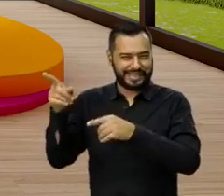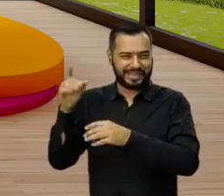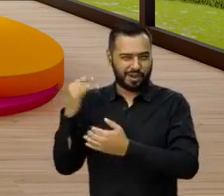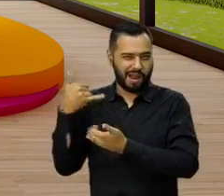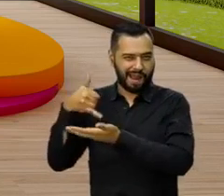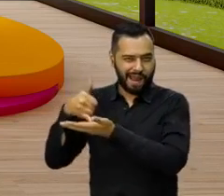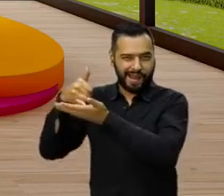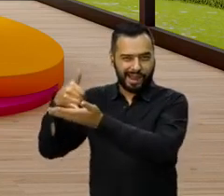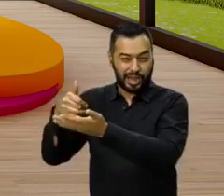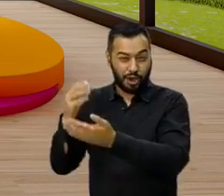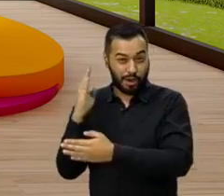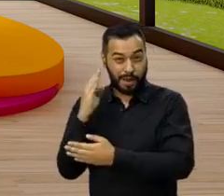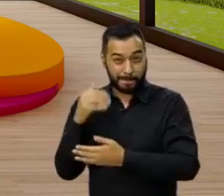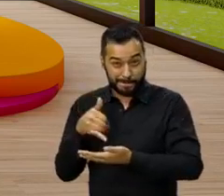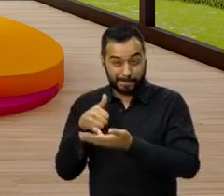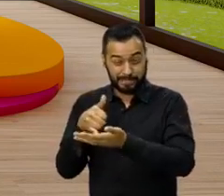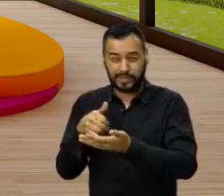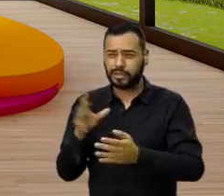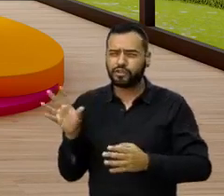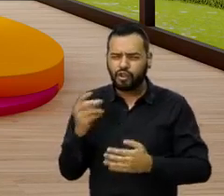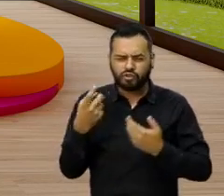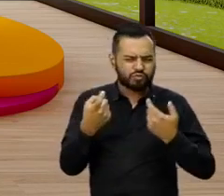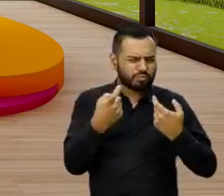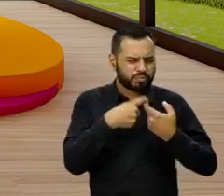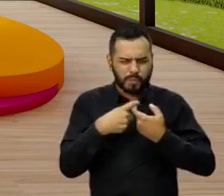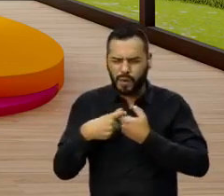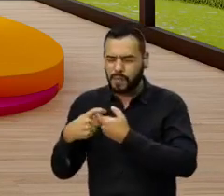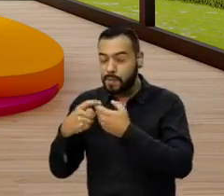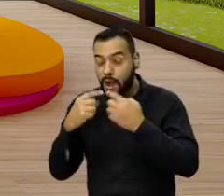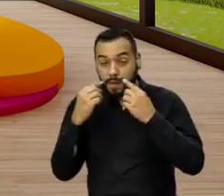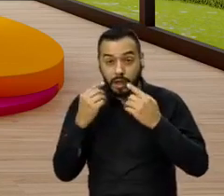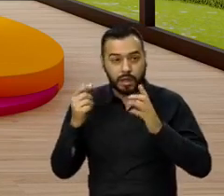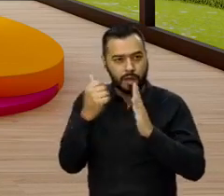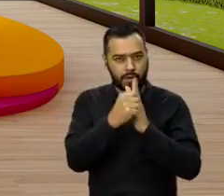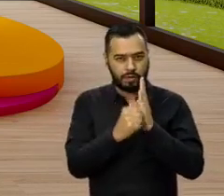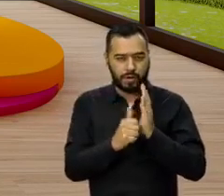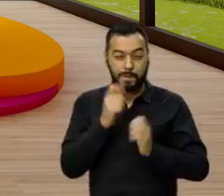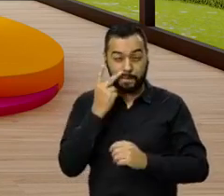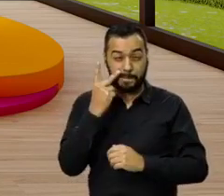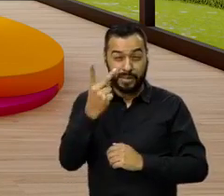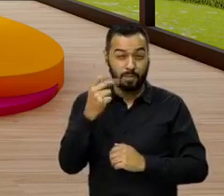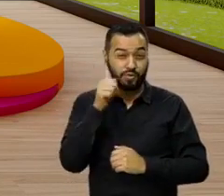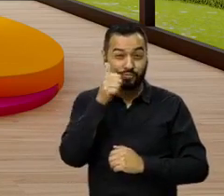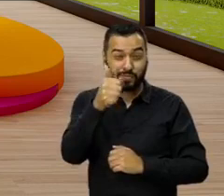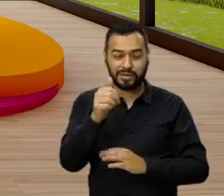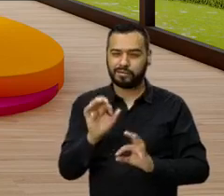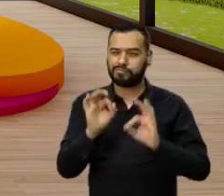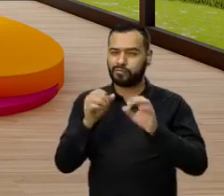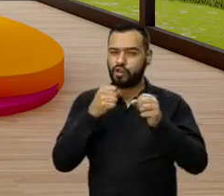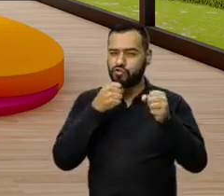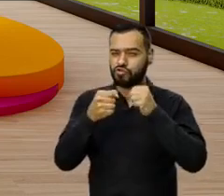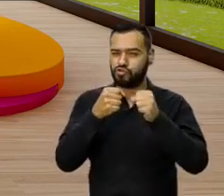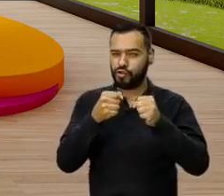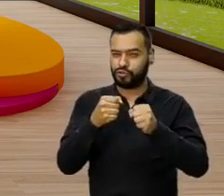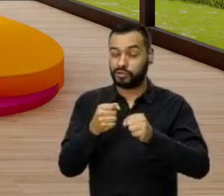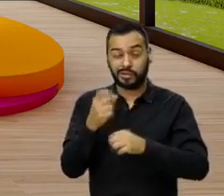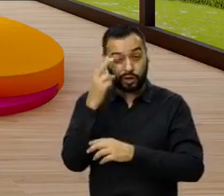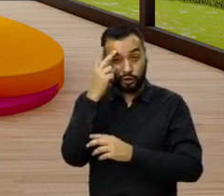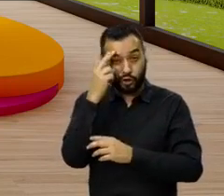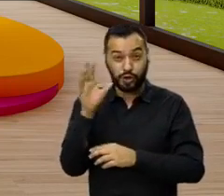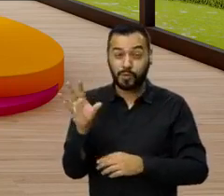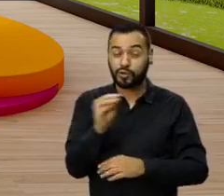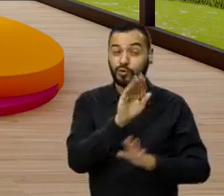ganadora, queremos que sigan aquí conectados a toda esta programación y nos vemos mañana con excelentes noticias, por supuesto,